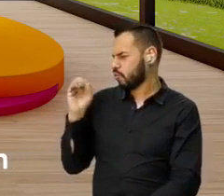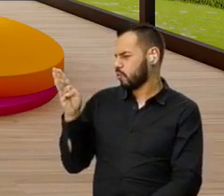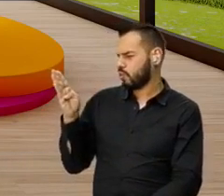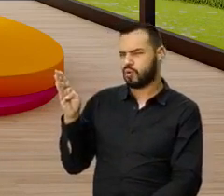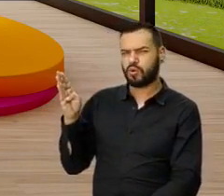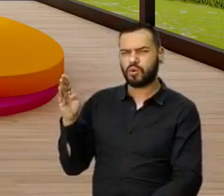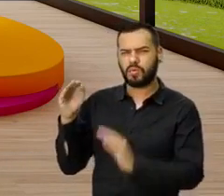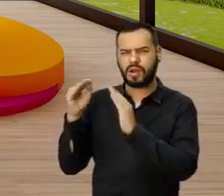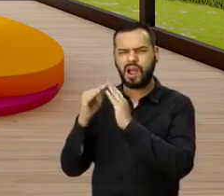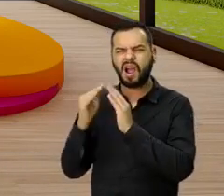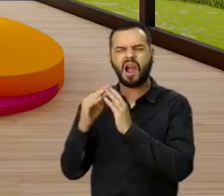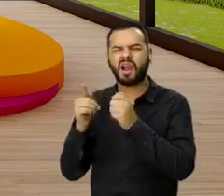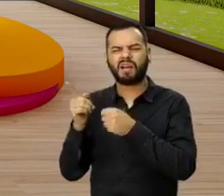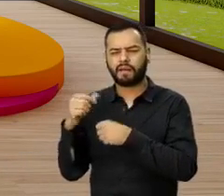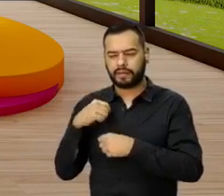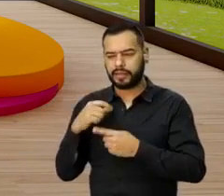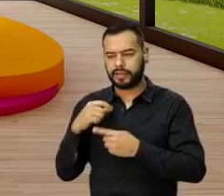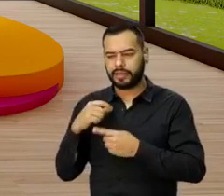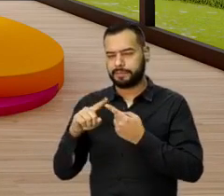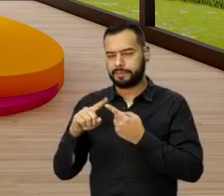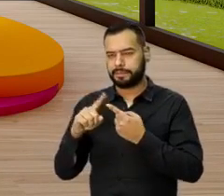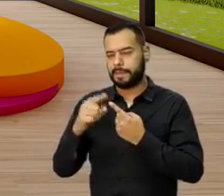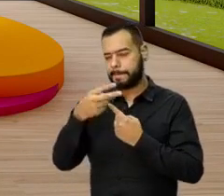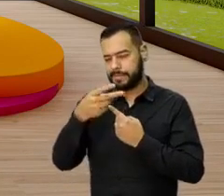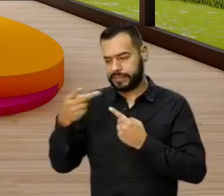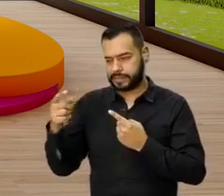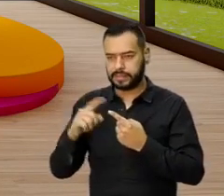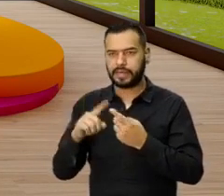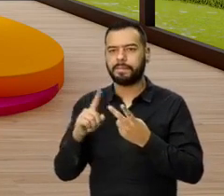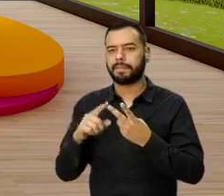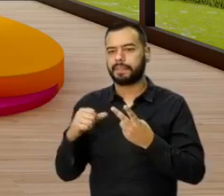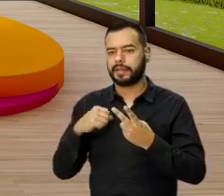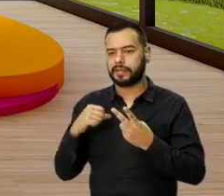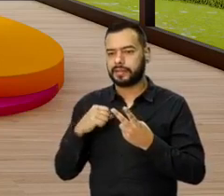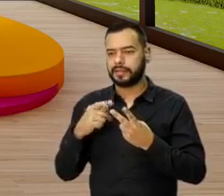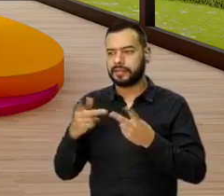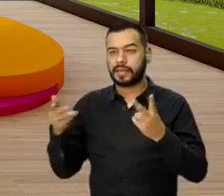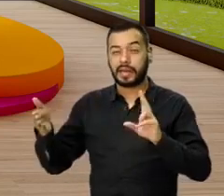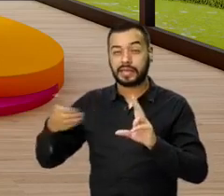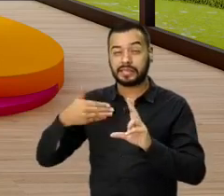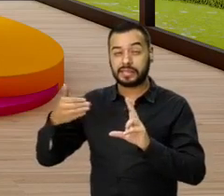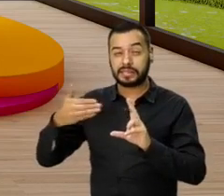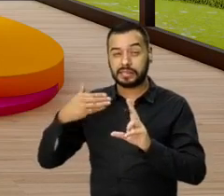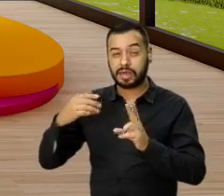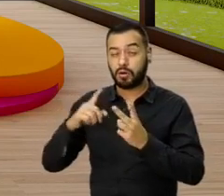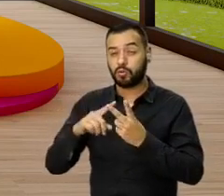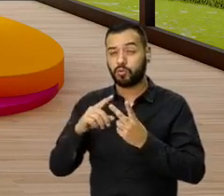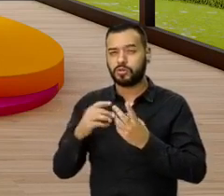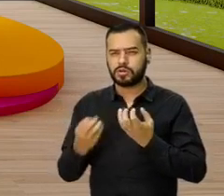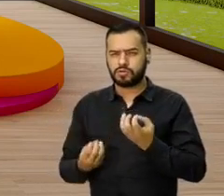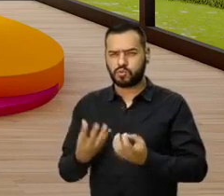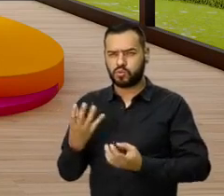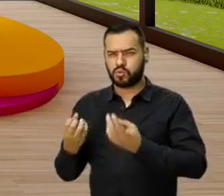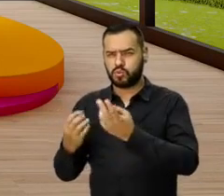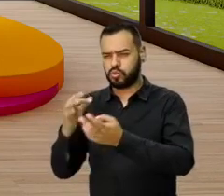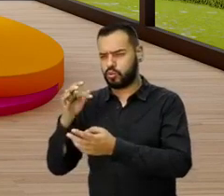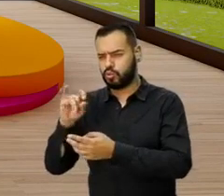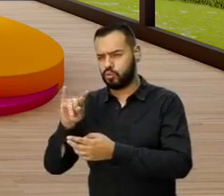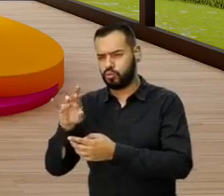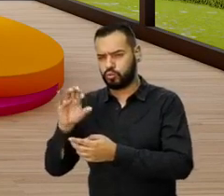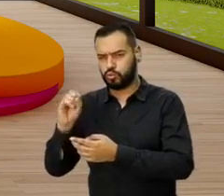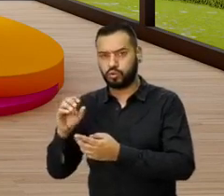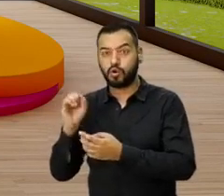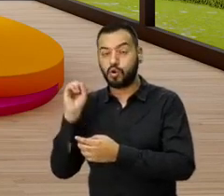clubhouse? El clubhouse tiene piscina, tiene sauna y turco, eso es un clubhouse